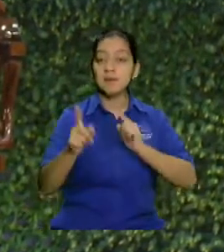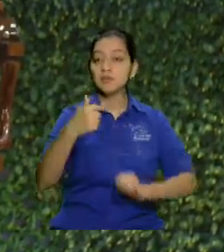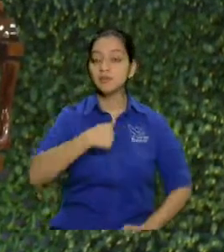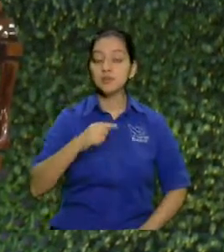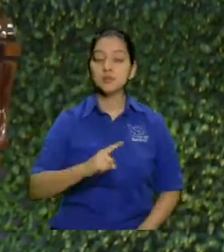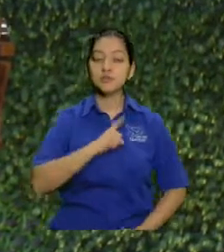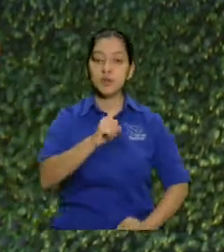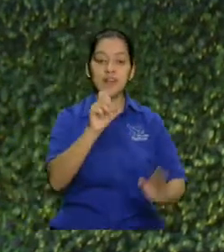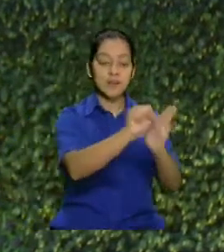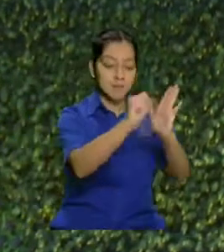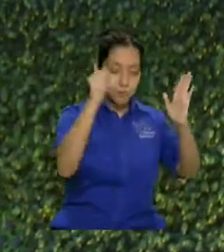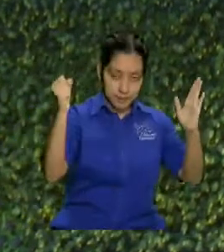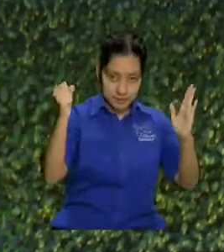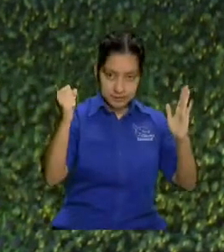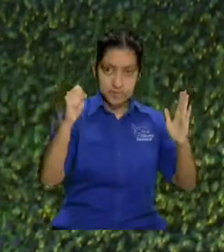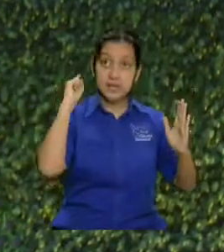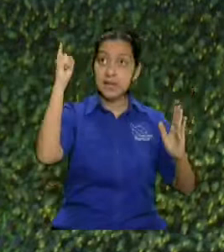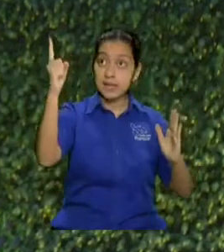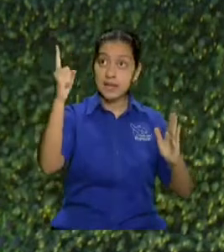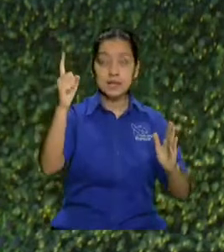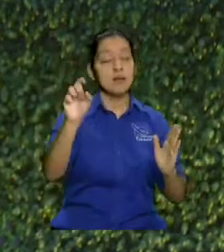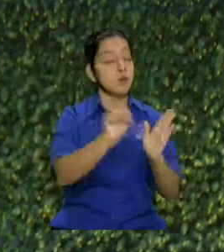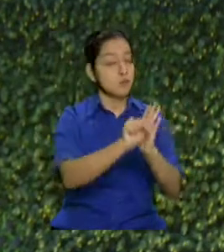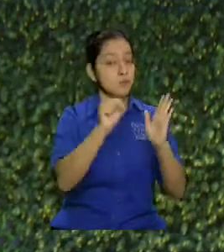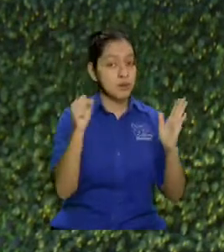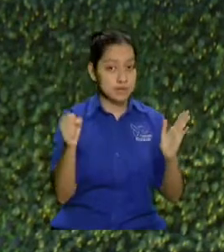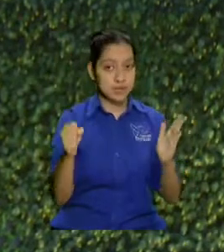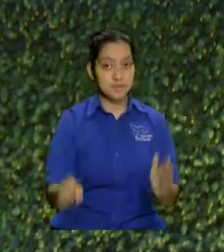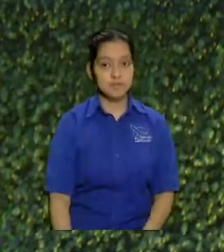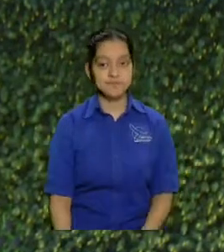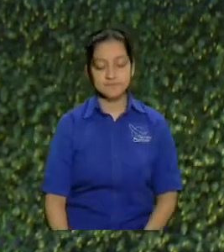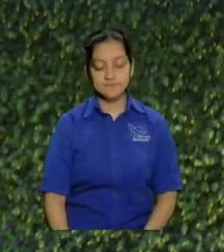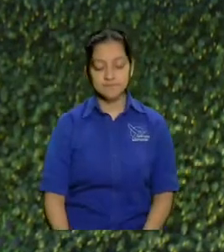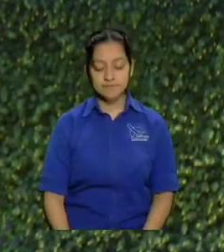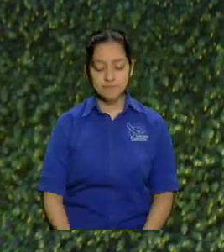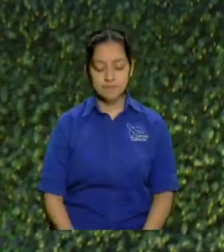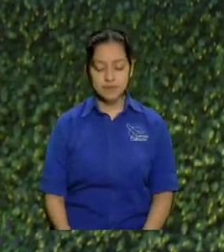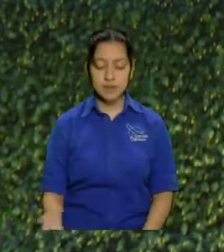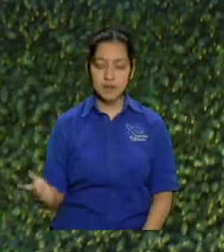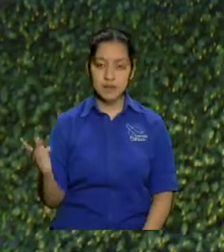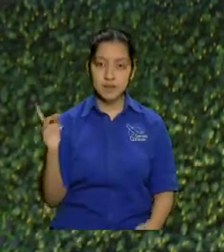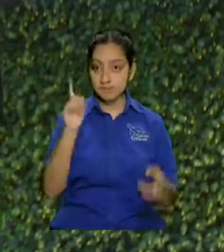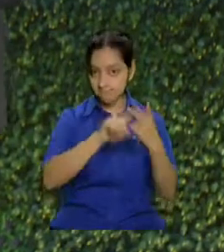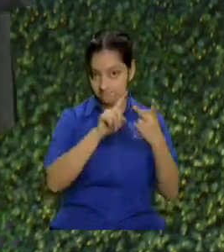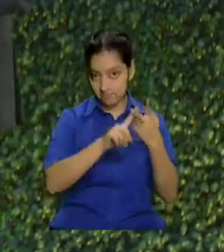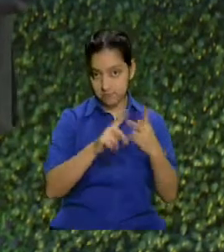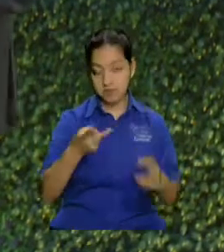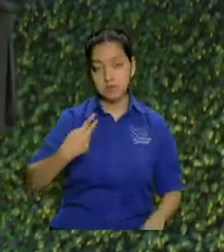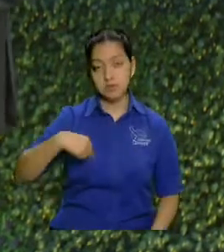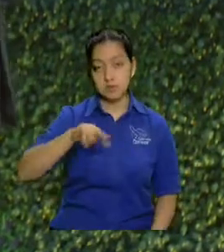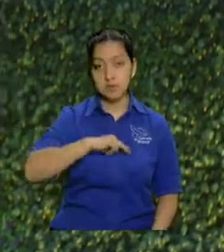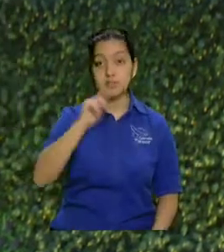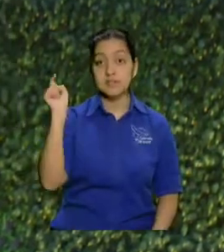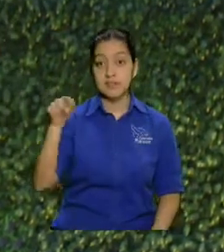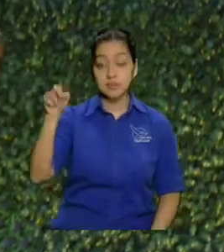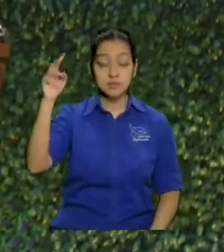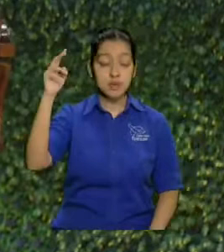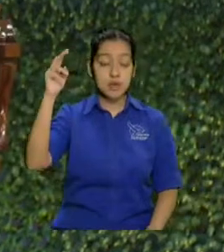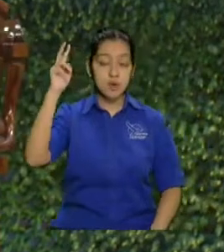Entonces Él es la puerta. Luego nosotros debemos de conocer también,